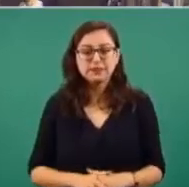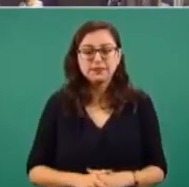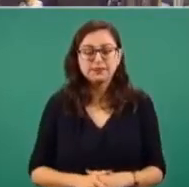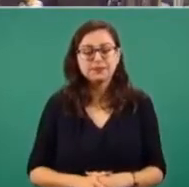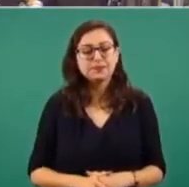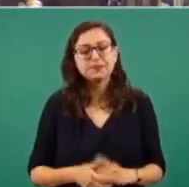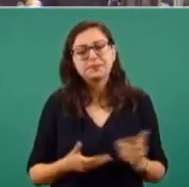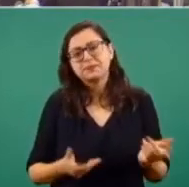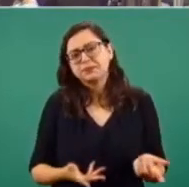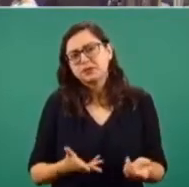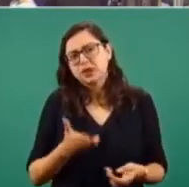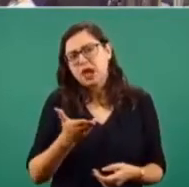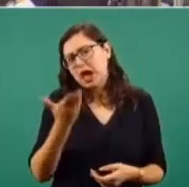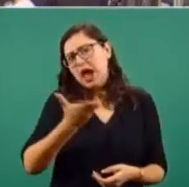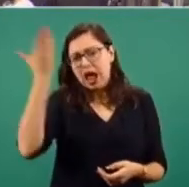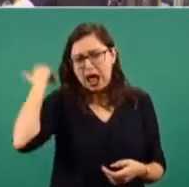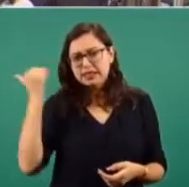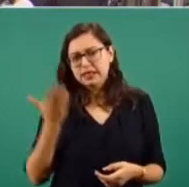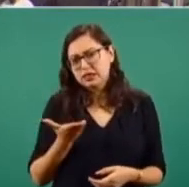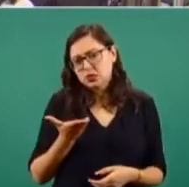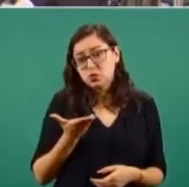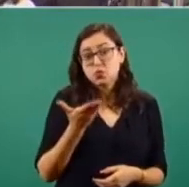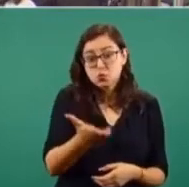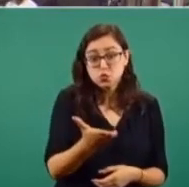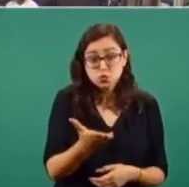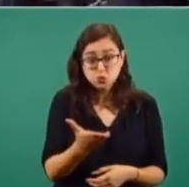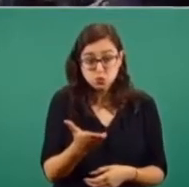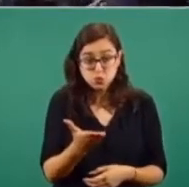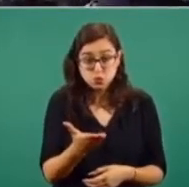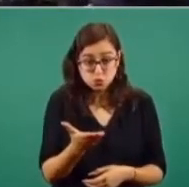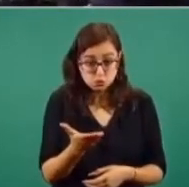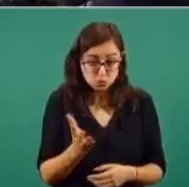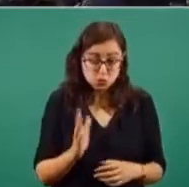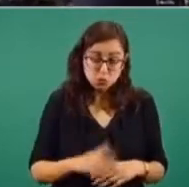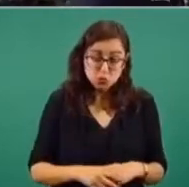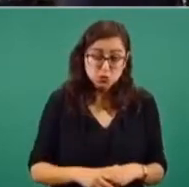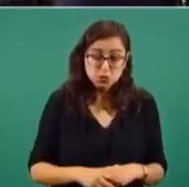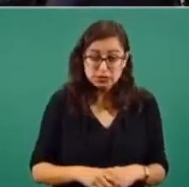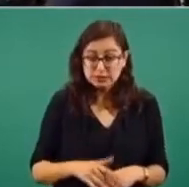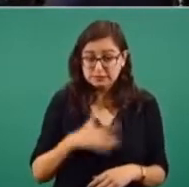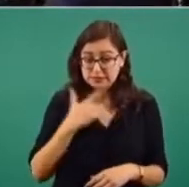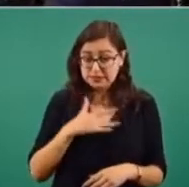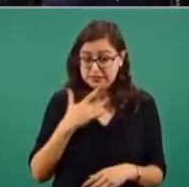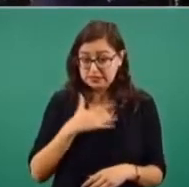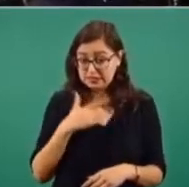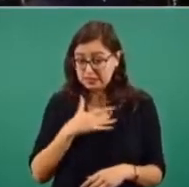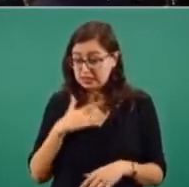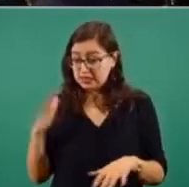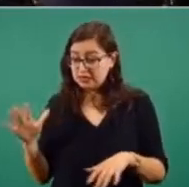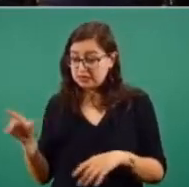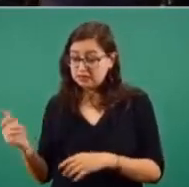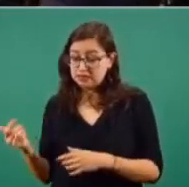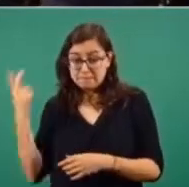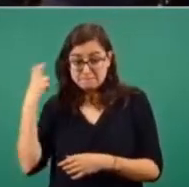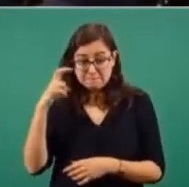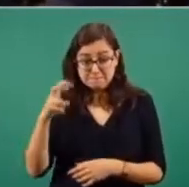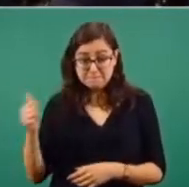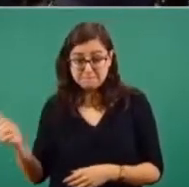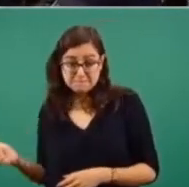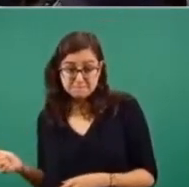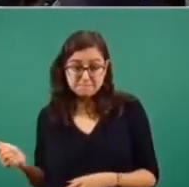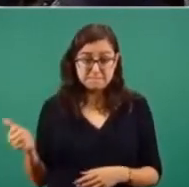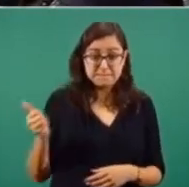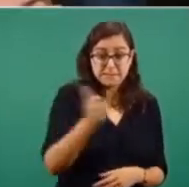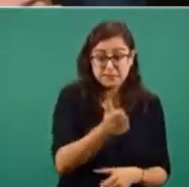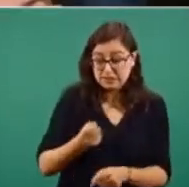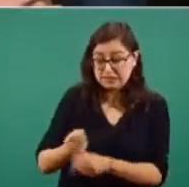Preguntarle si en ese momento también usted comentó que en efecto, esta tortura pudo no haber sido ordenada por el gobernador